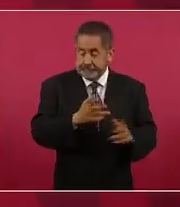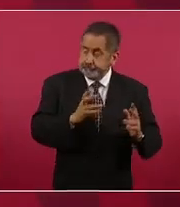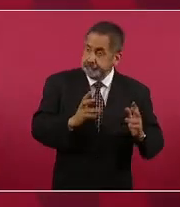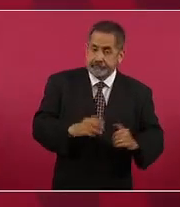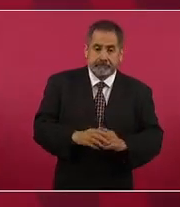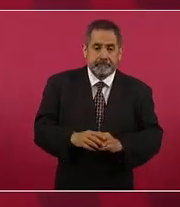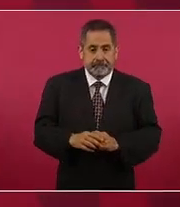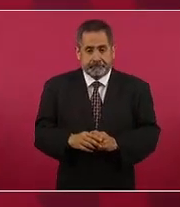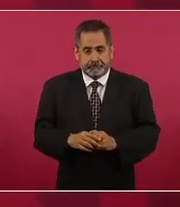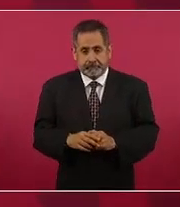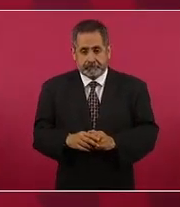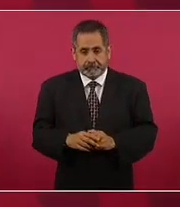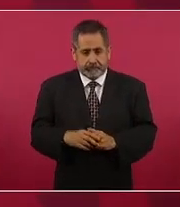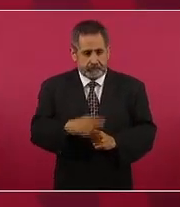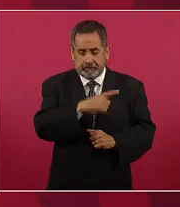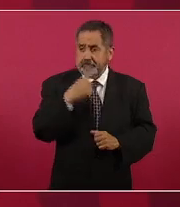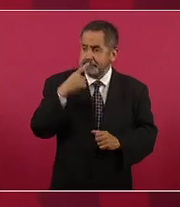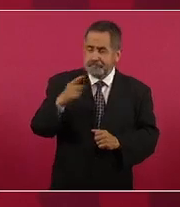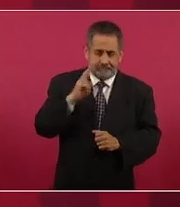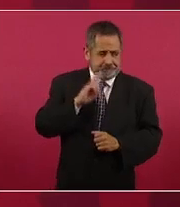la denuncia